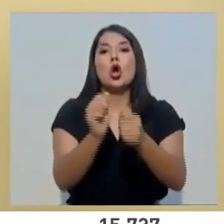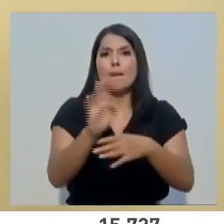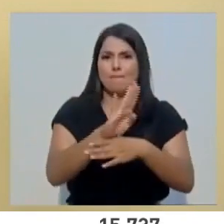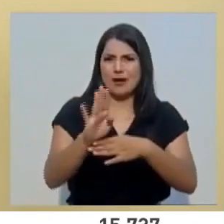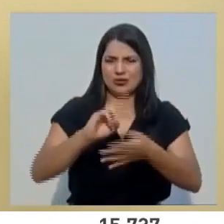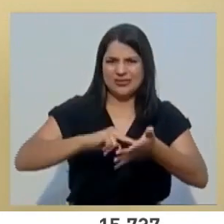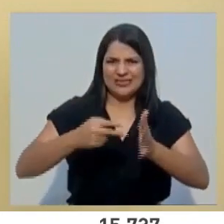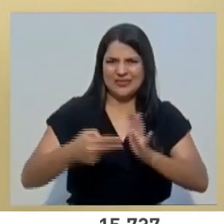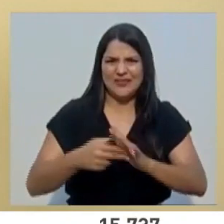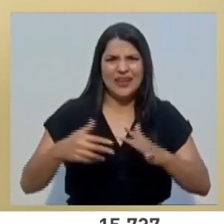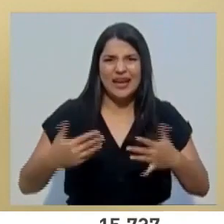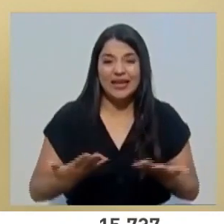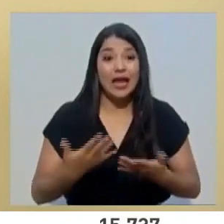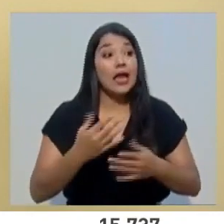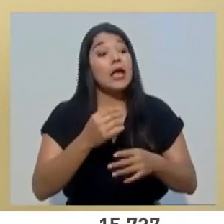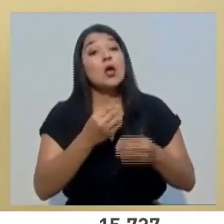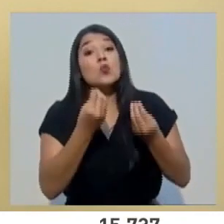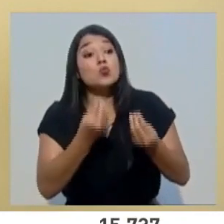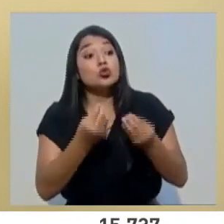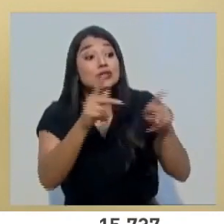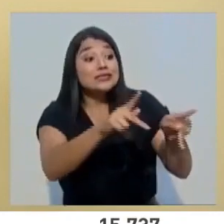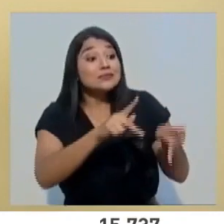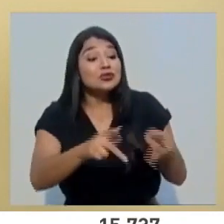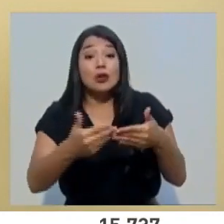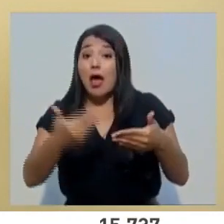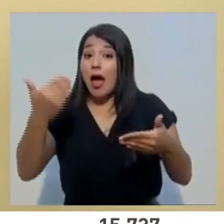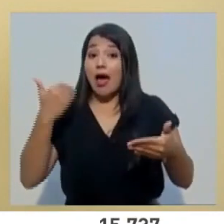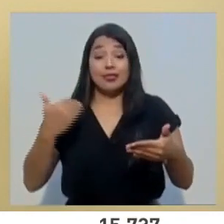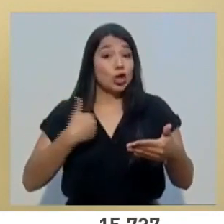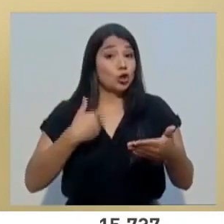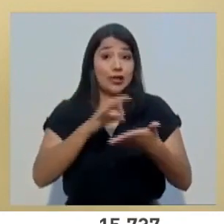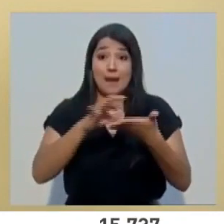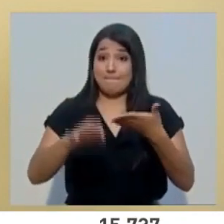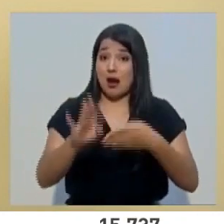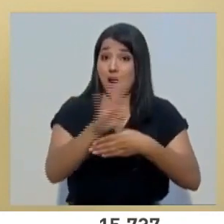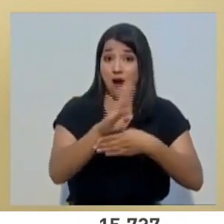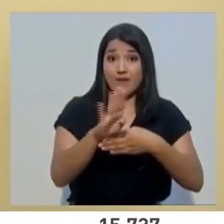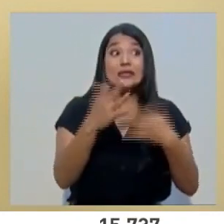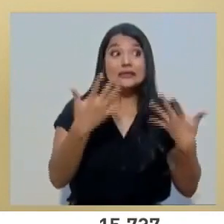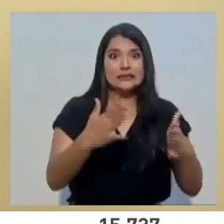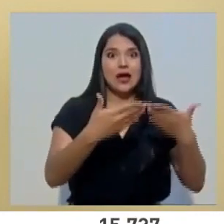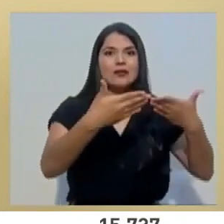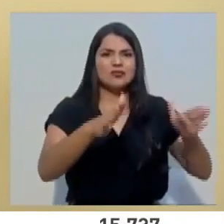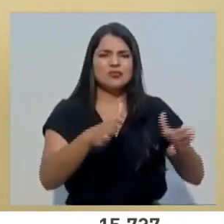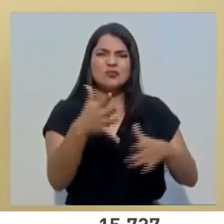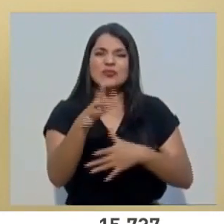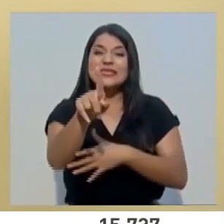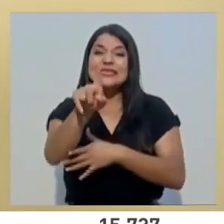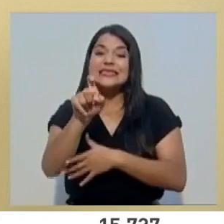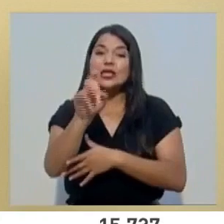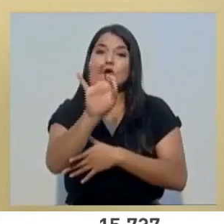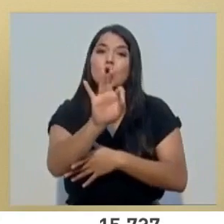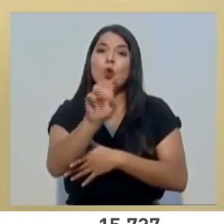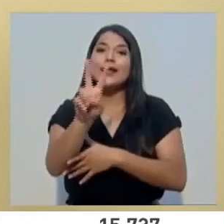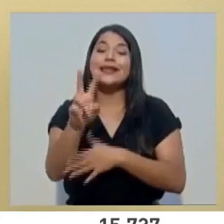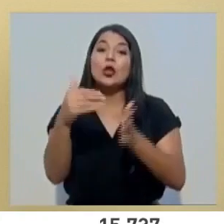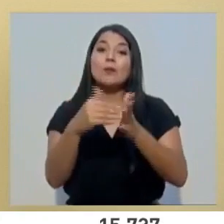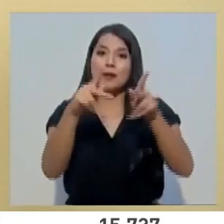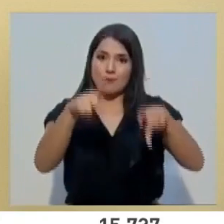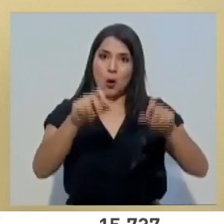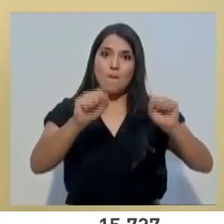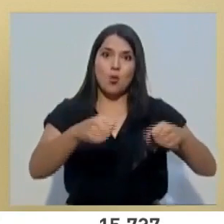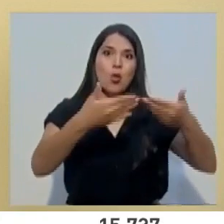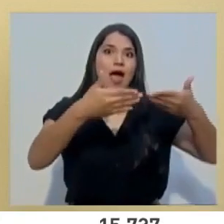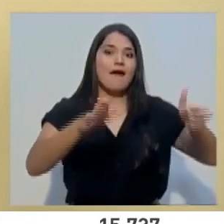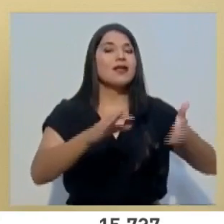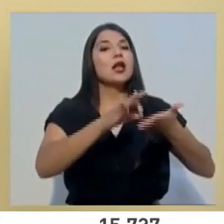apertura de cuentas bancarias a personas que no la tenían de alrededor de 192.000 personas y hay